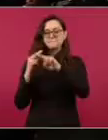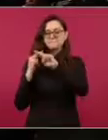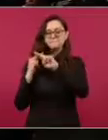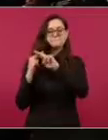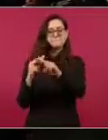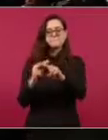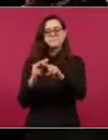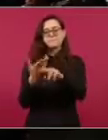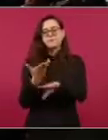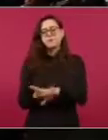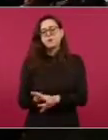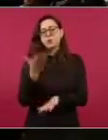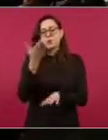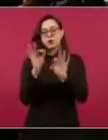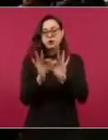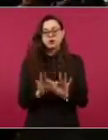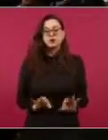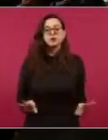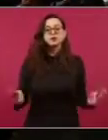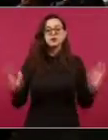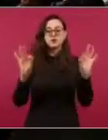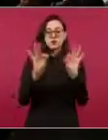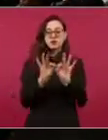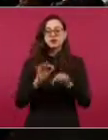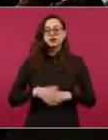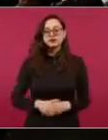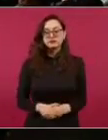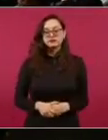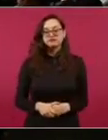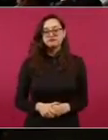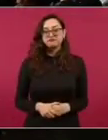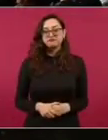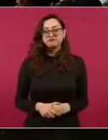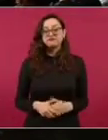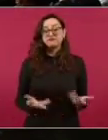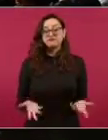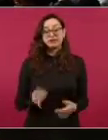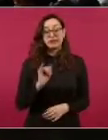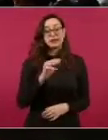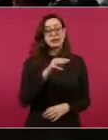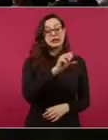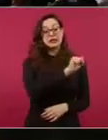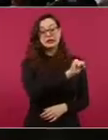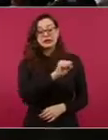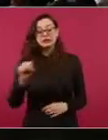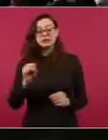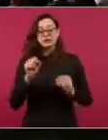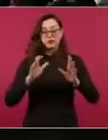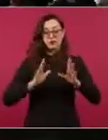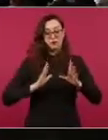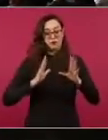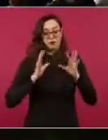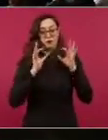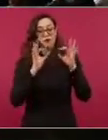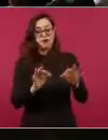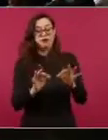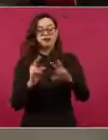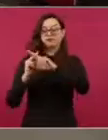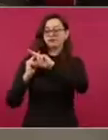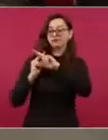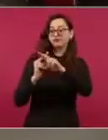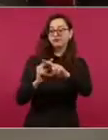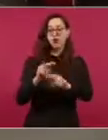años de la Constitución del Instituto Mexicano del Seguro Social, del IMSS, 80 años,